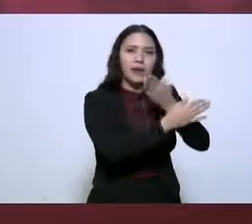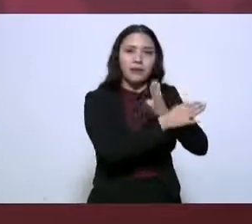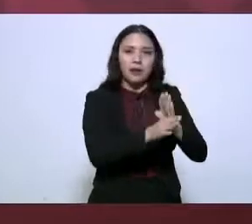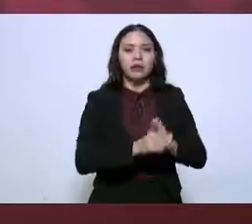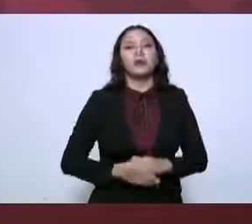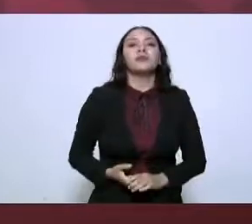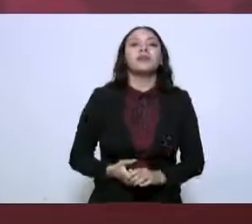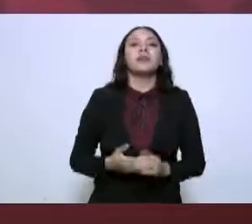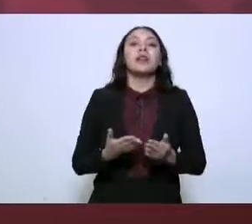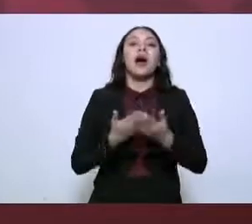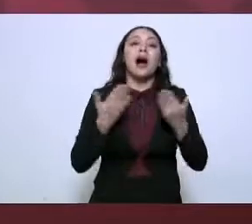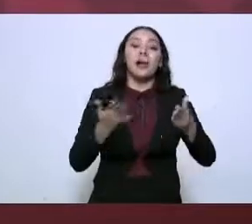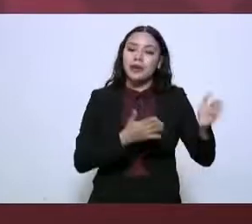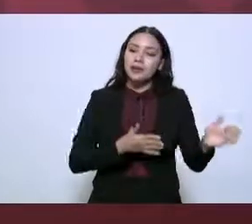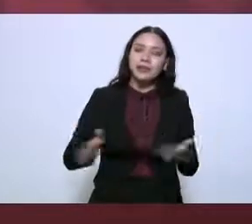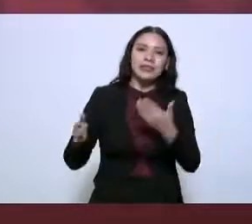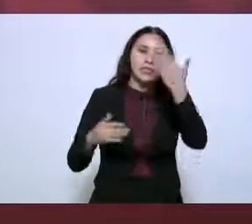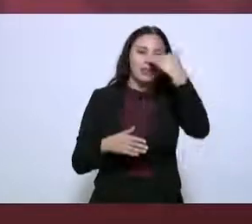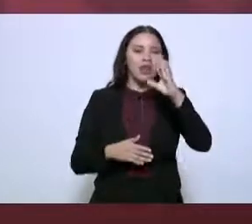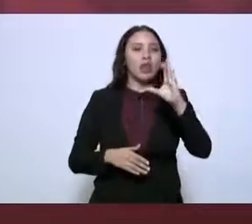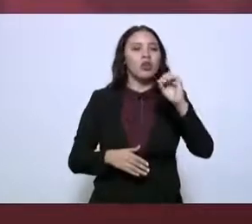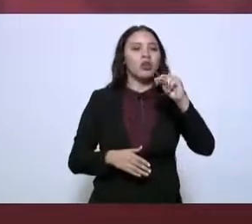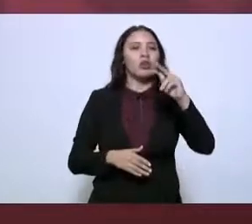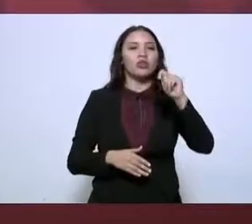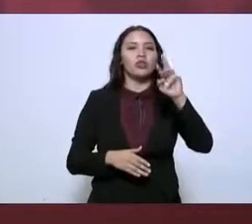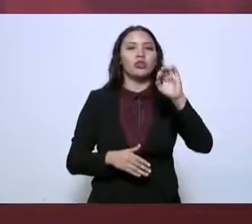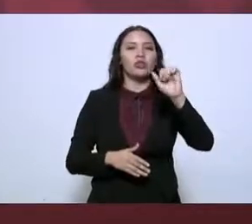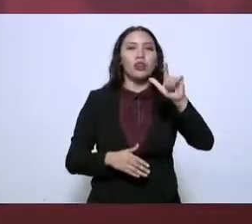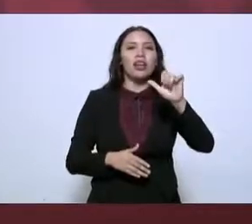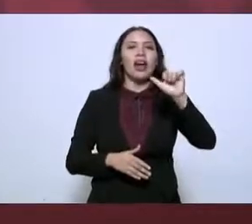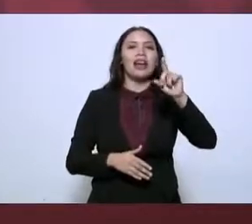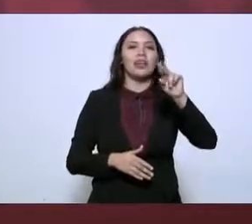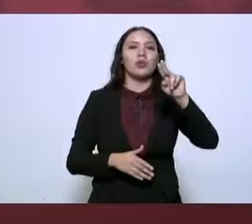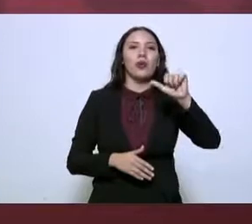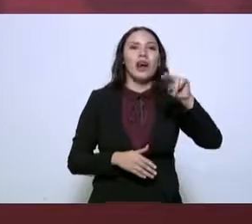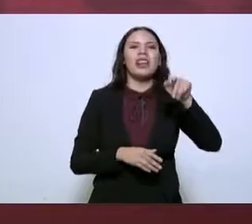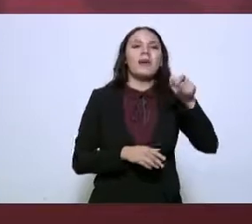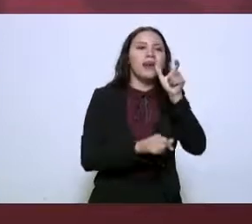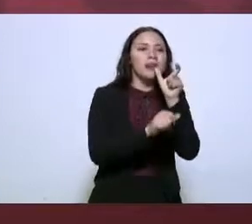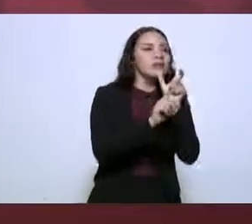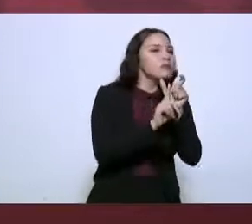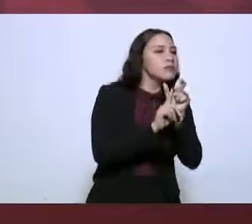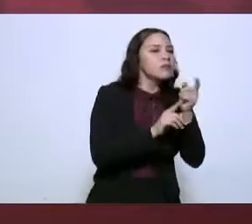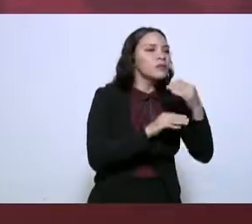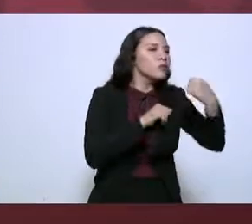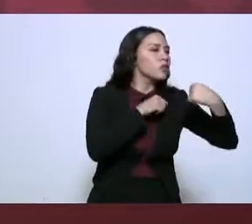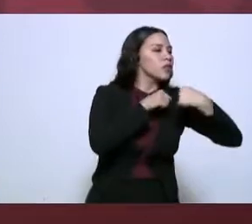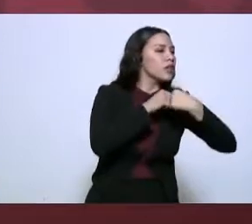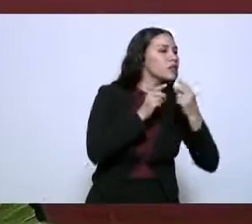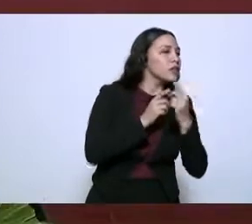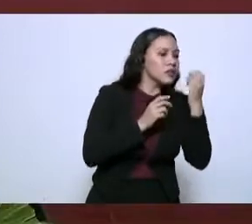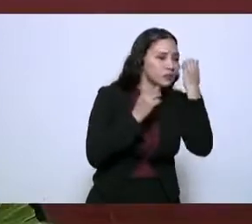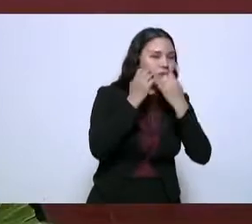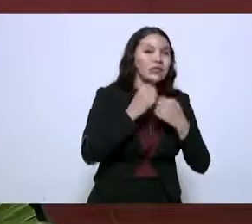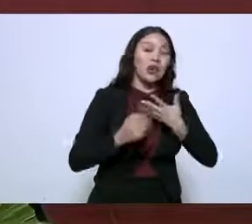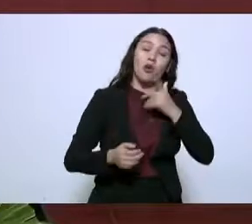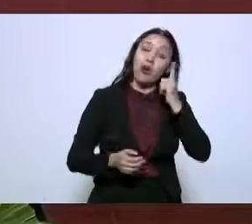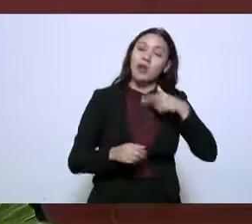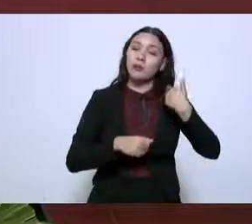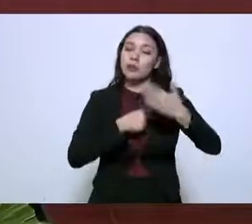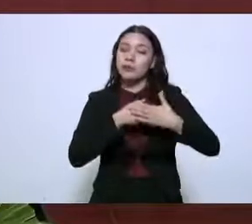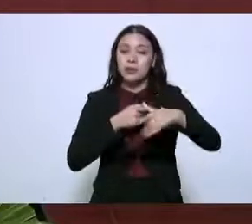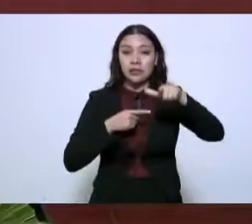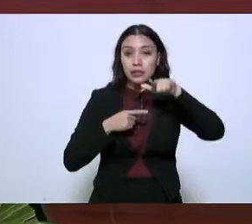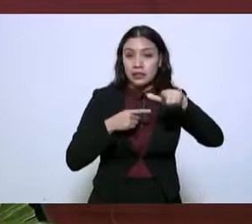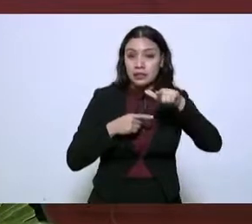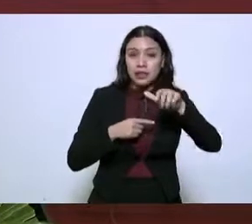En cuanto al control de aduanas, se tienen asignadas 17 secciones aduaneras que integran